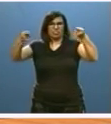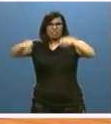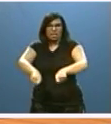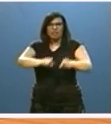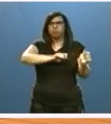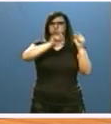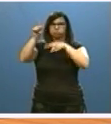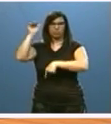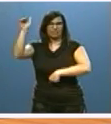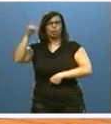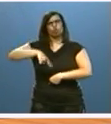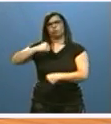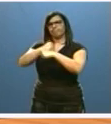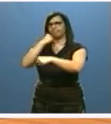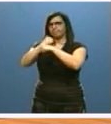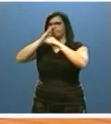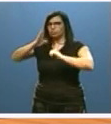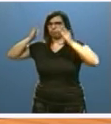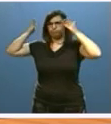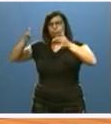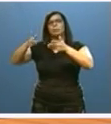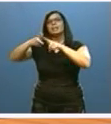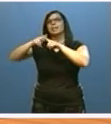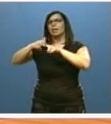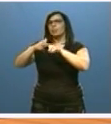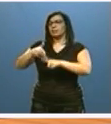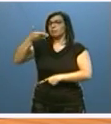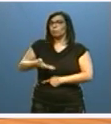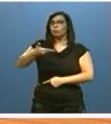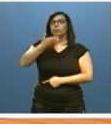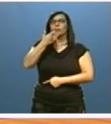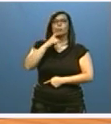directamente y con instrumentos tan valiosos como la Fundación Anclaje.